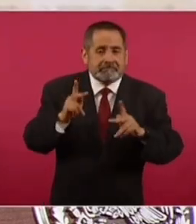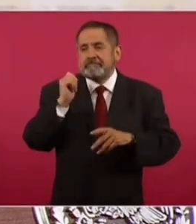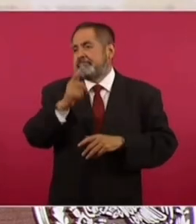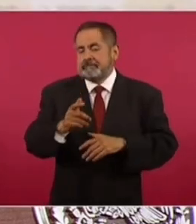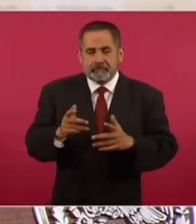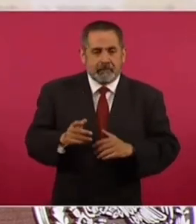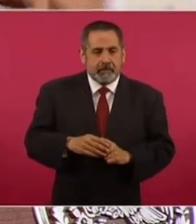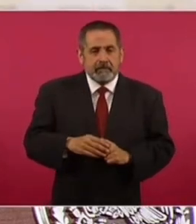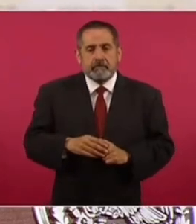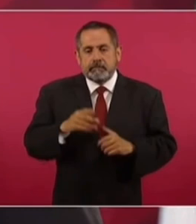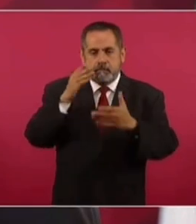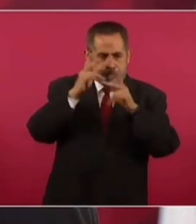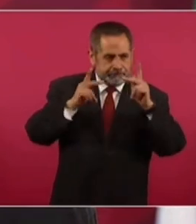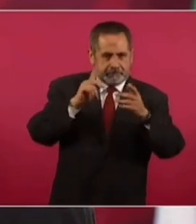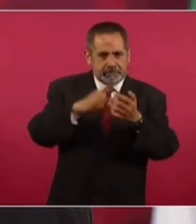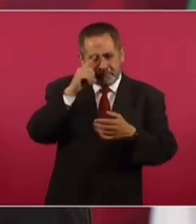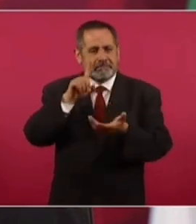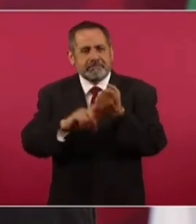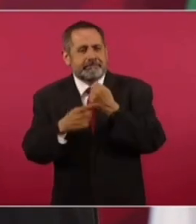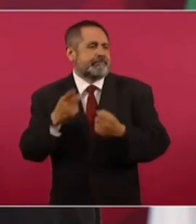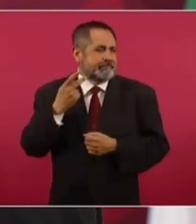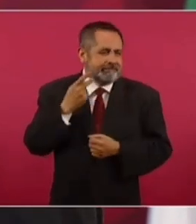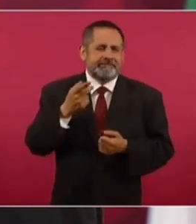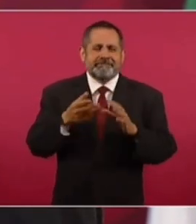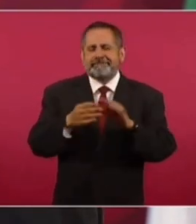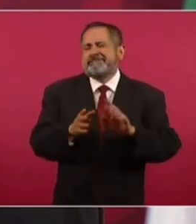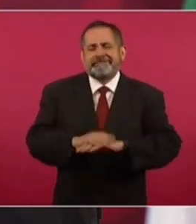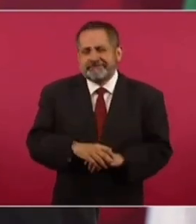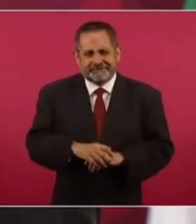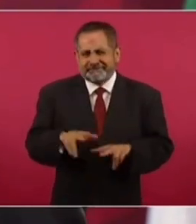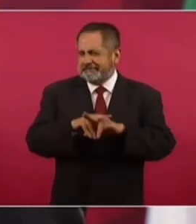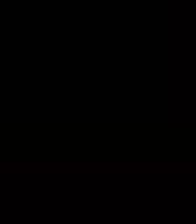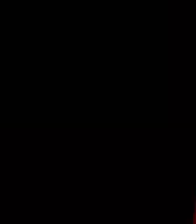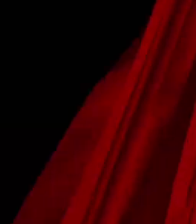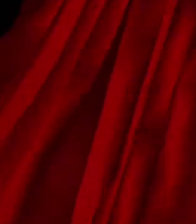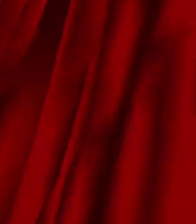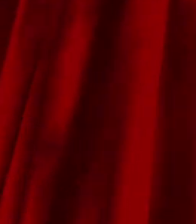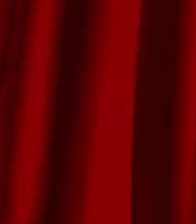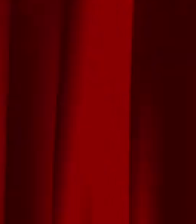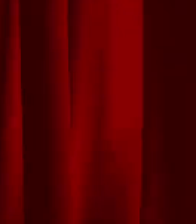con propósitos políticos, diplomáticos, ningún cargo.